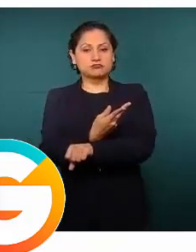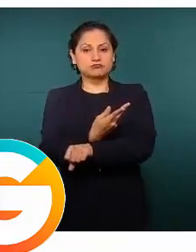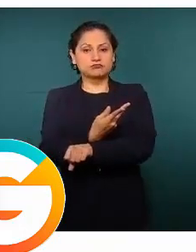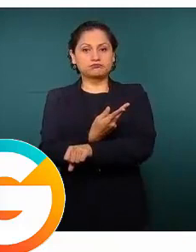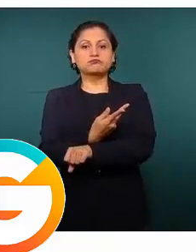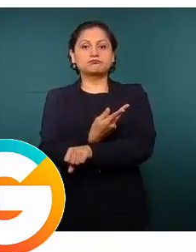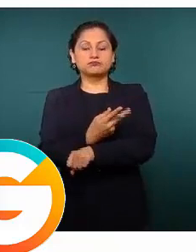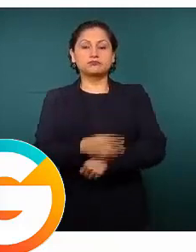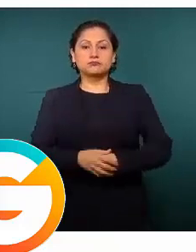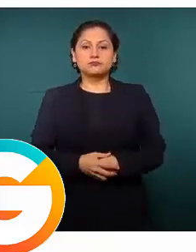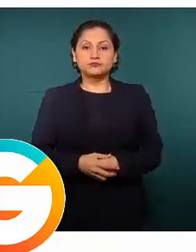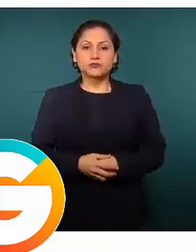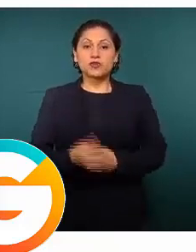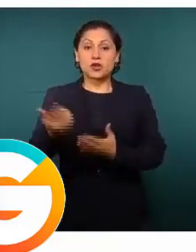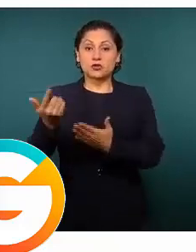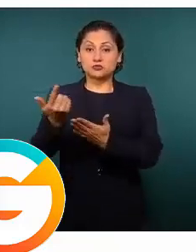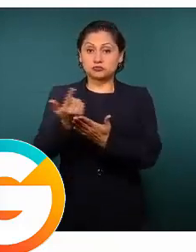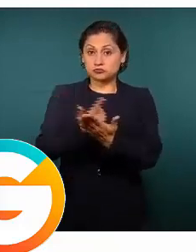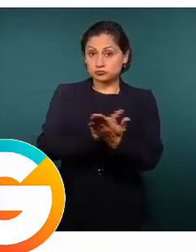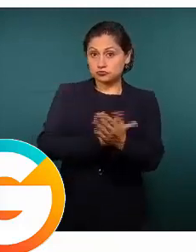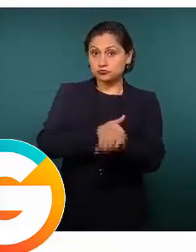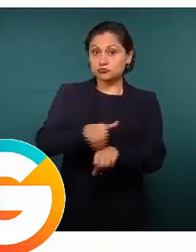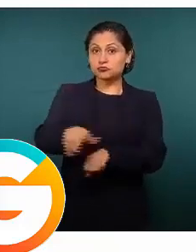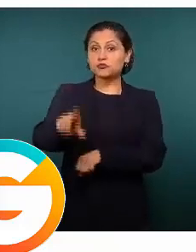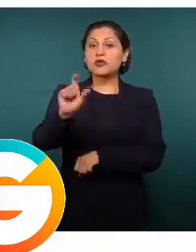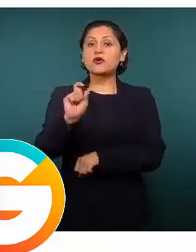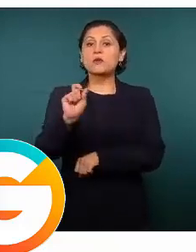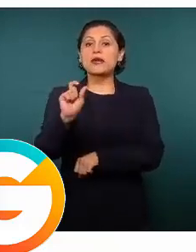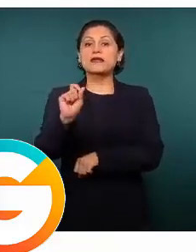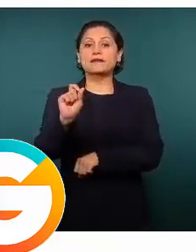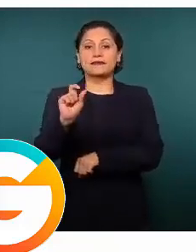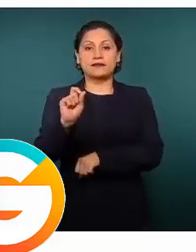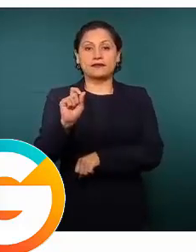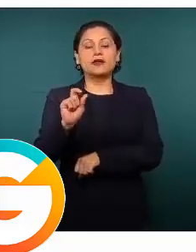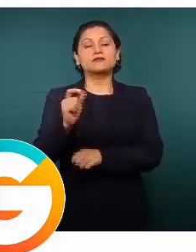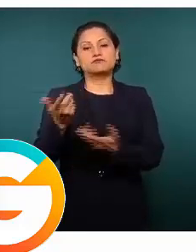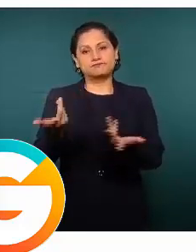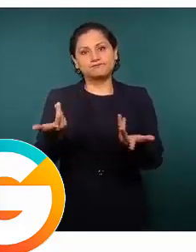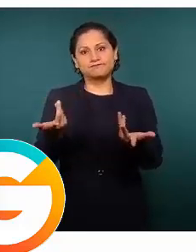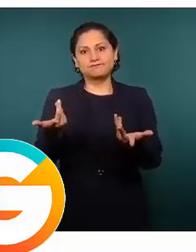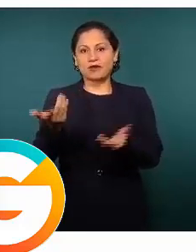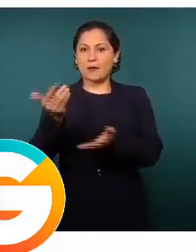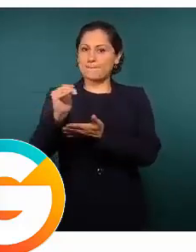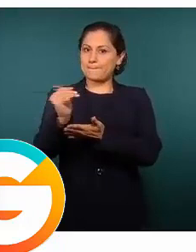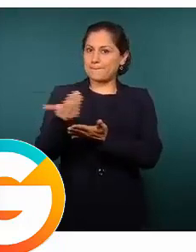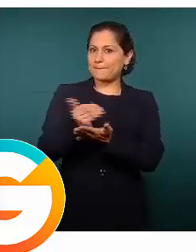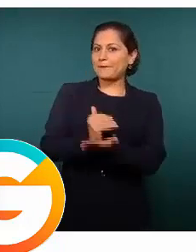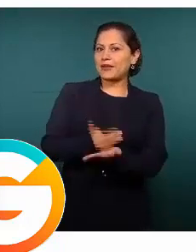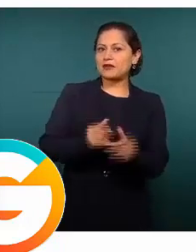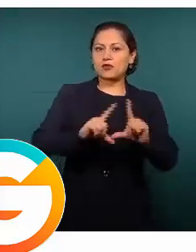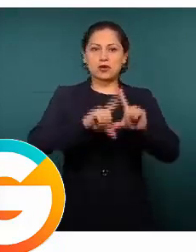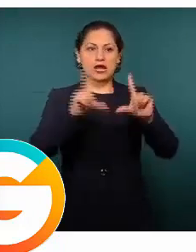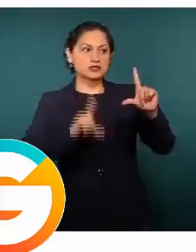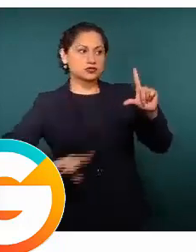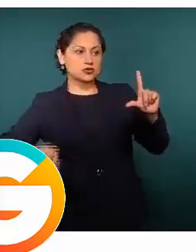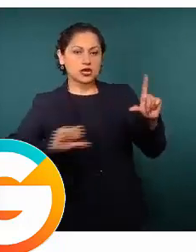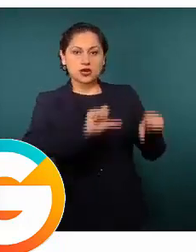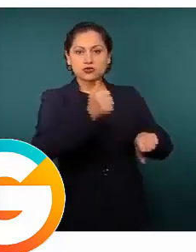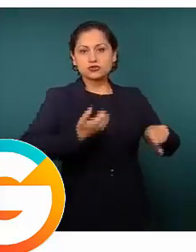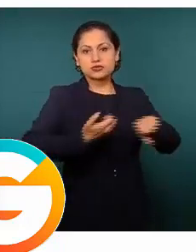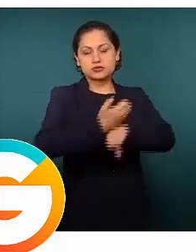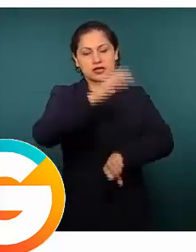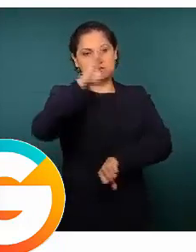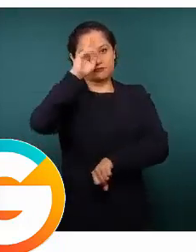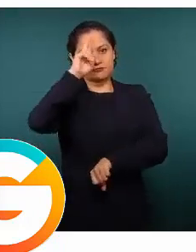lugar considerando o que está algo retirado de la media nacional, que aquí la vemos en color